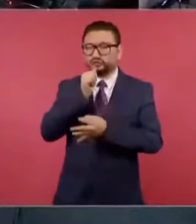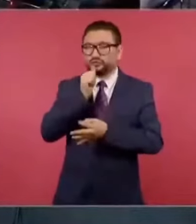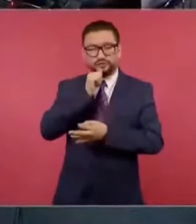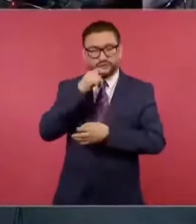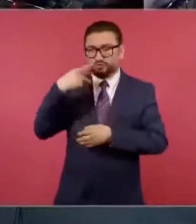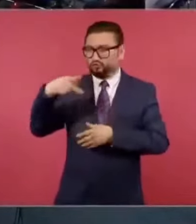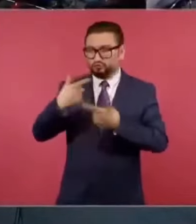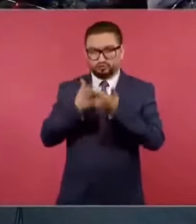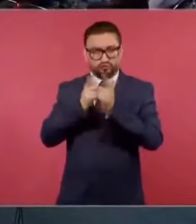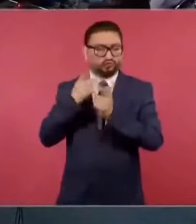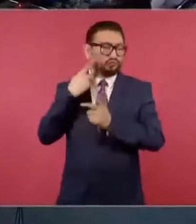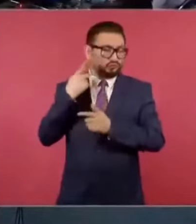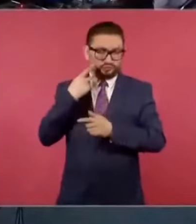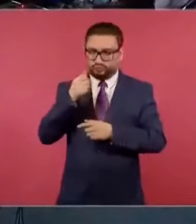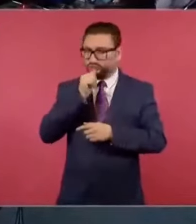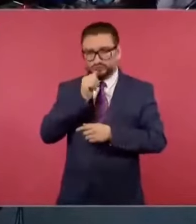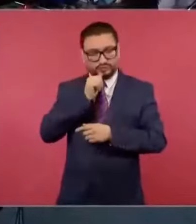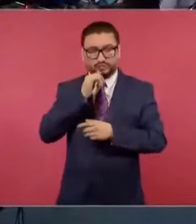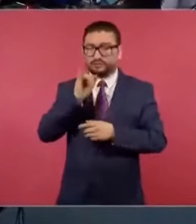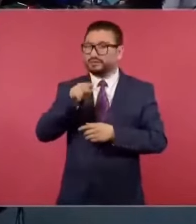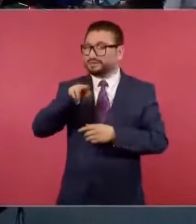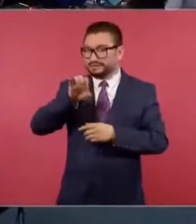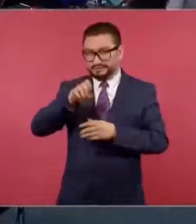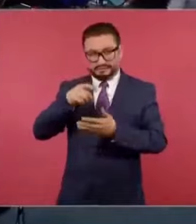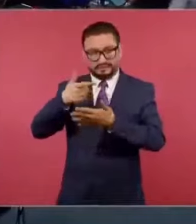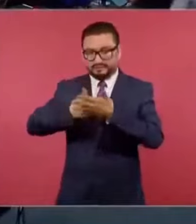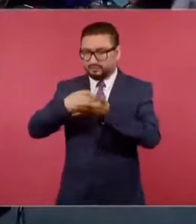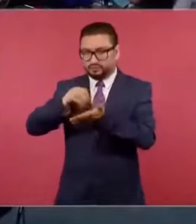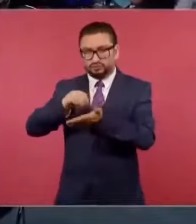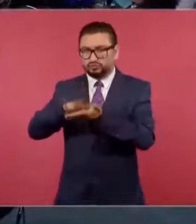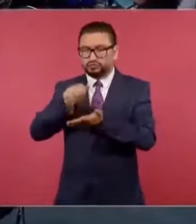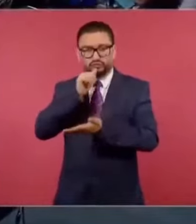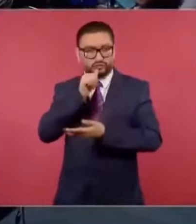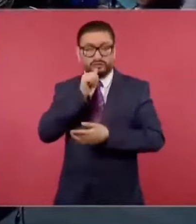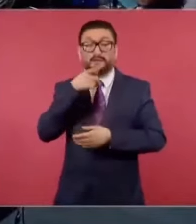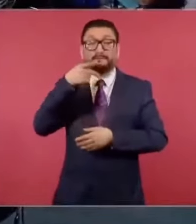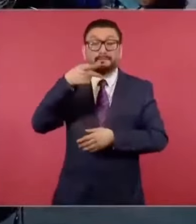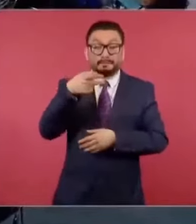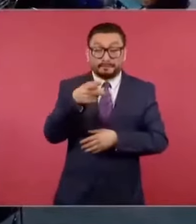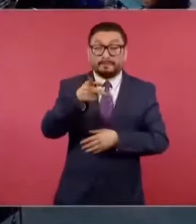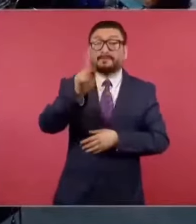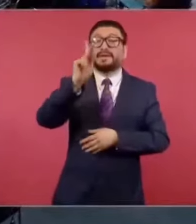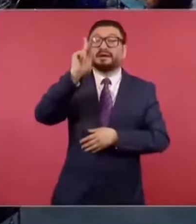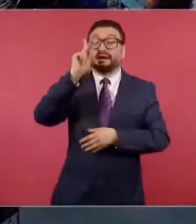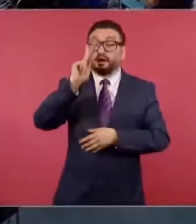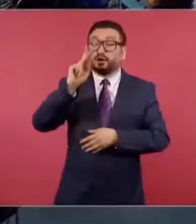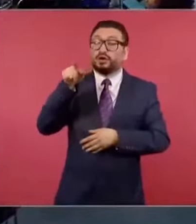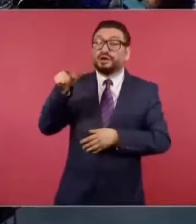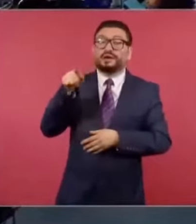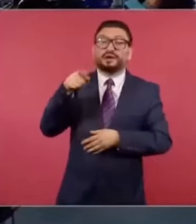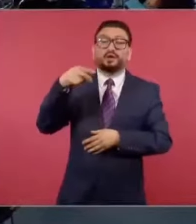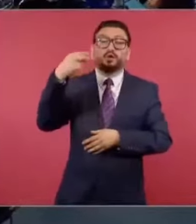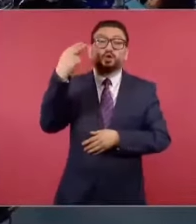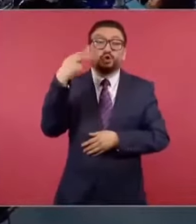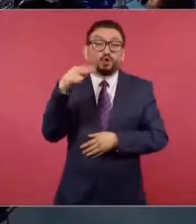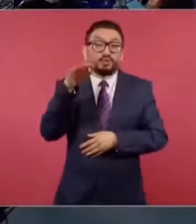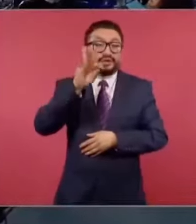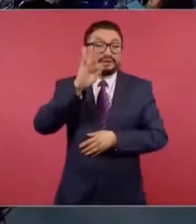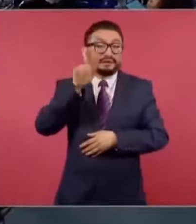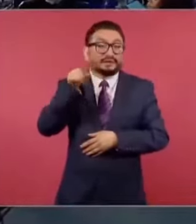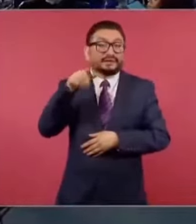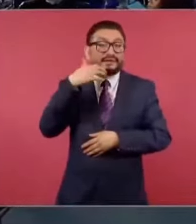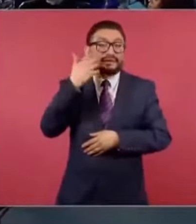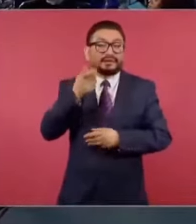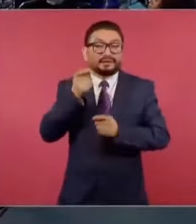partidos ni ante el INE, pero que en algún momento fueron mencionados para un cargo o ellos mismos